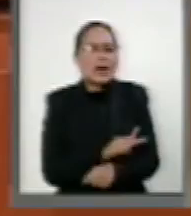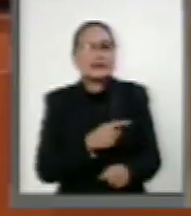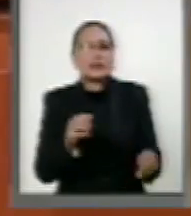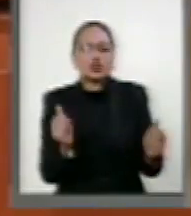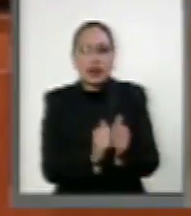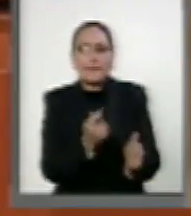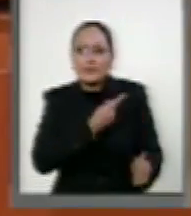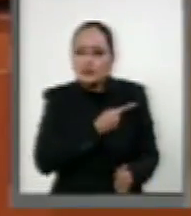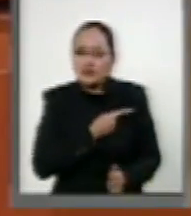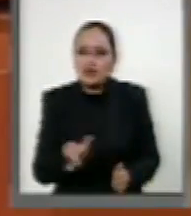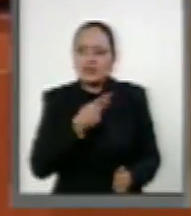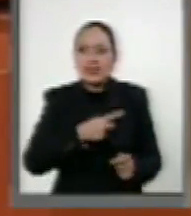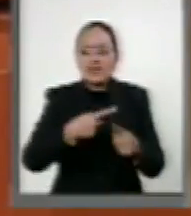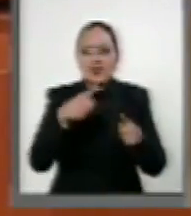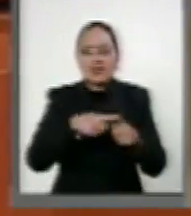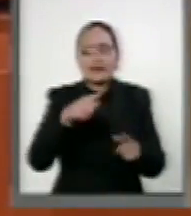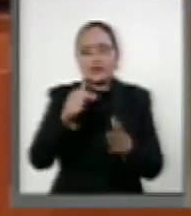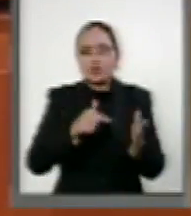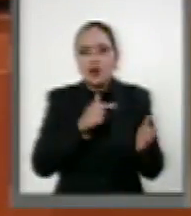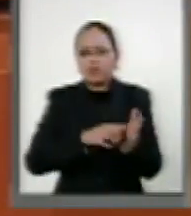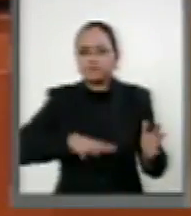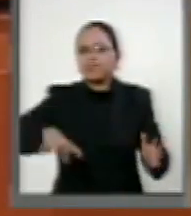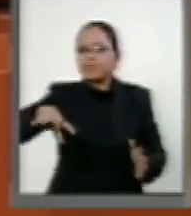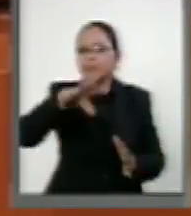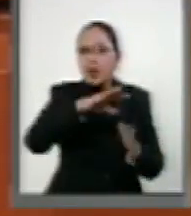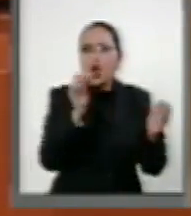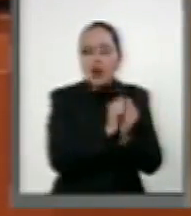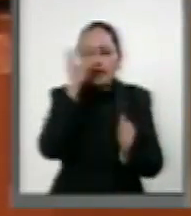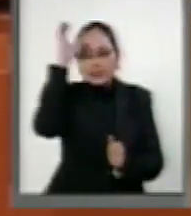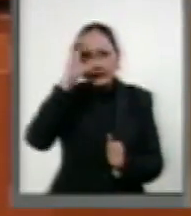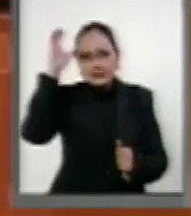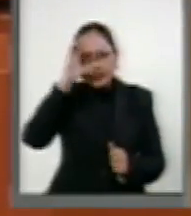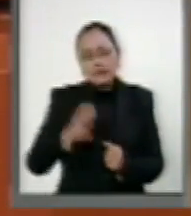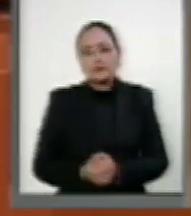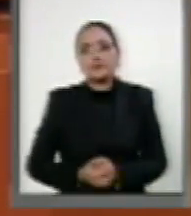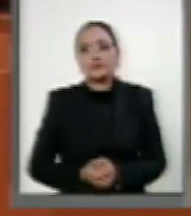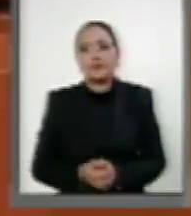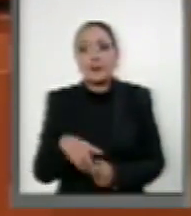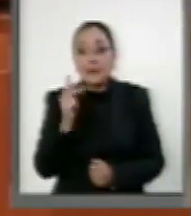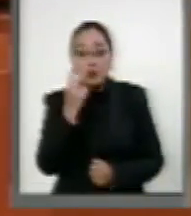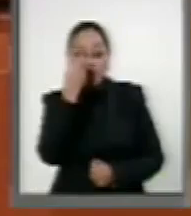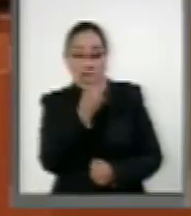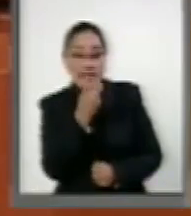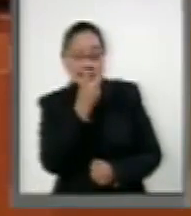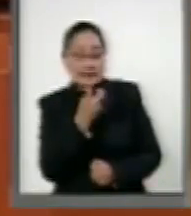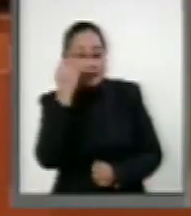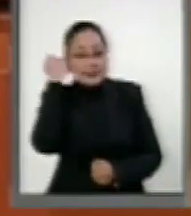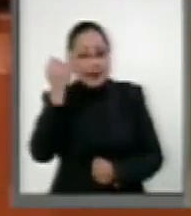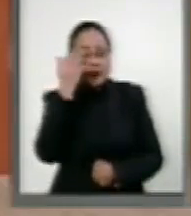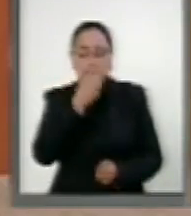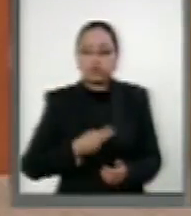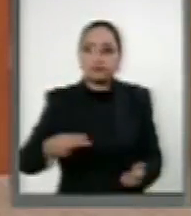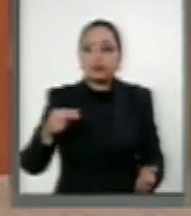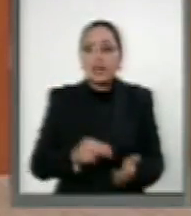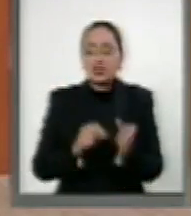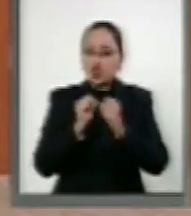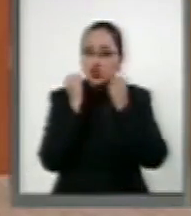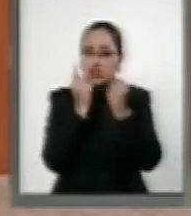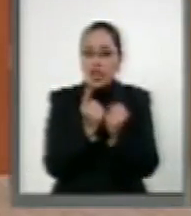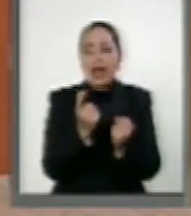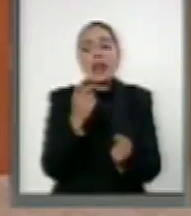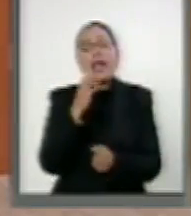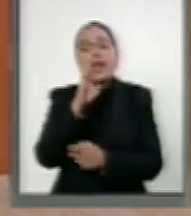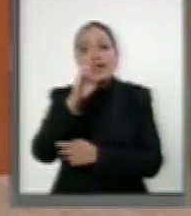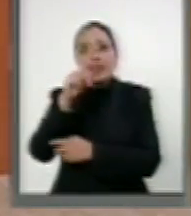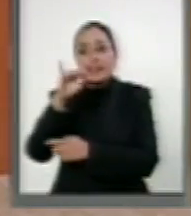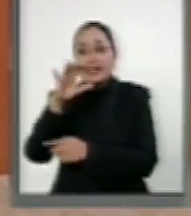desde diversos campos del conocimiento científico. Pero esta posición ética, social y política que está en la